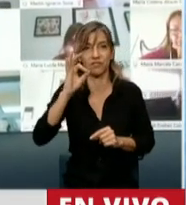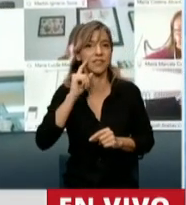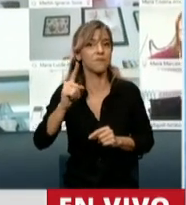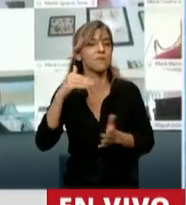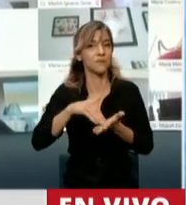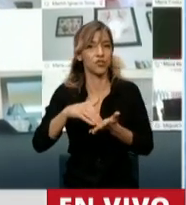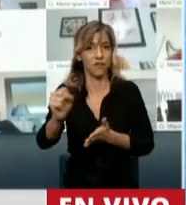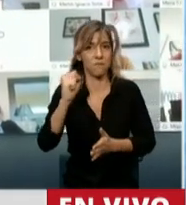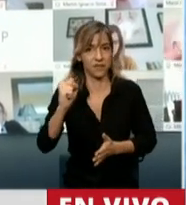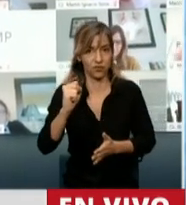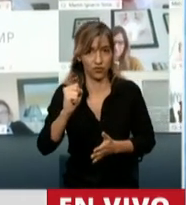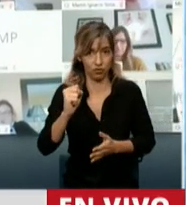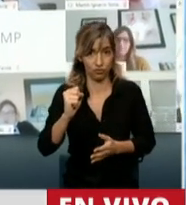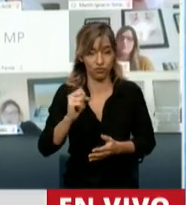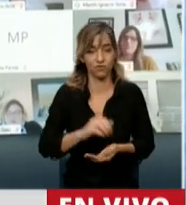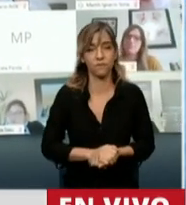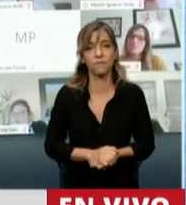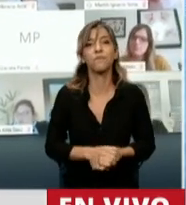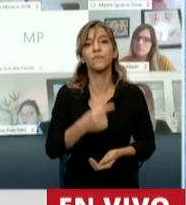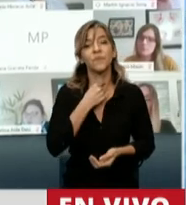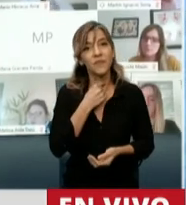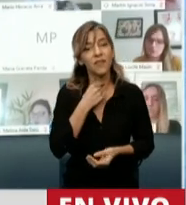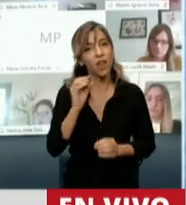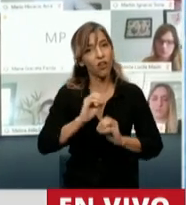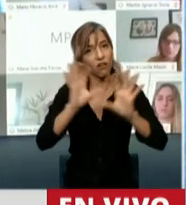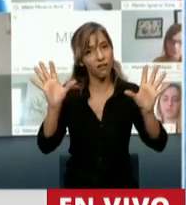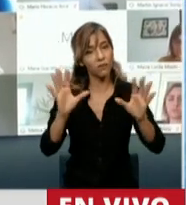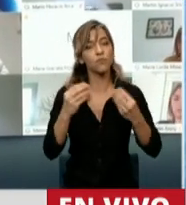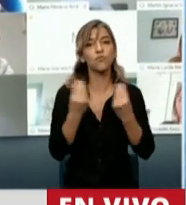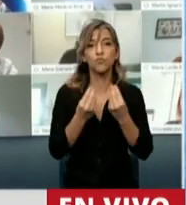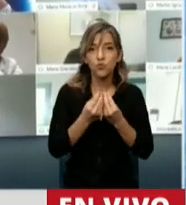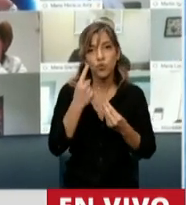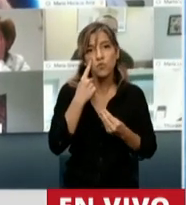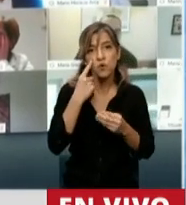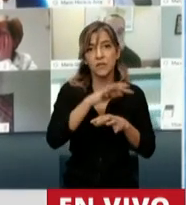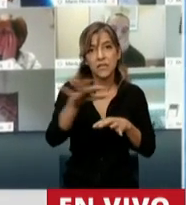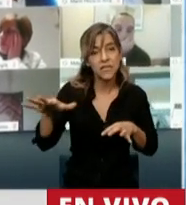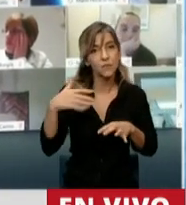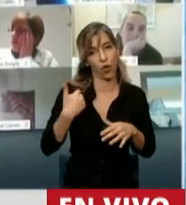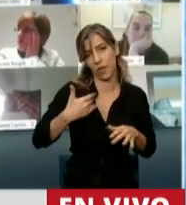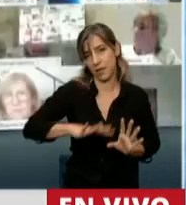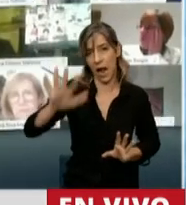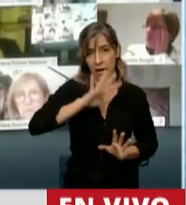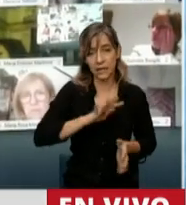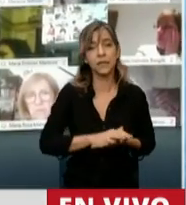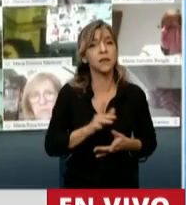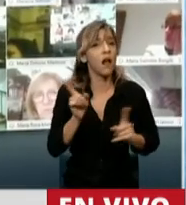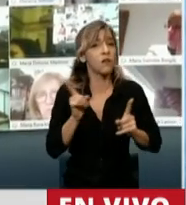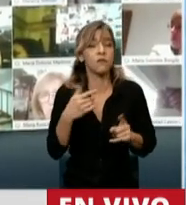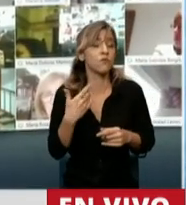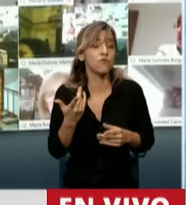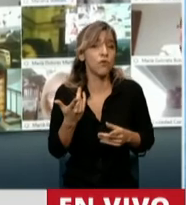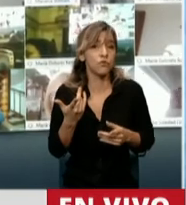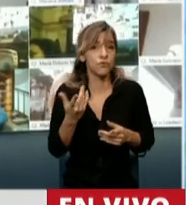Y quiero hacer acá una aclaración. Muchos municipios del país no han recibido dinero de